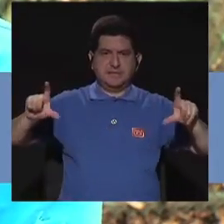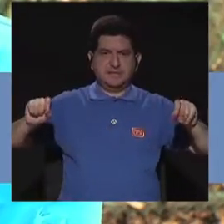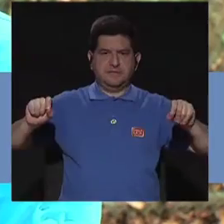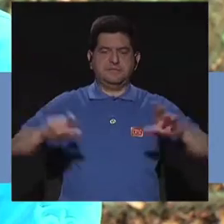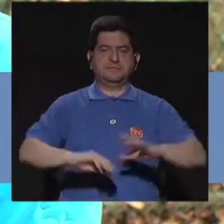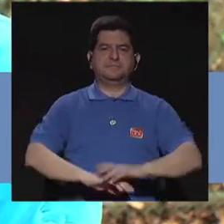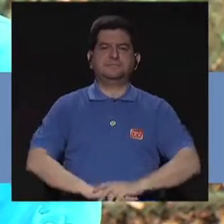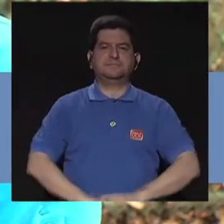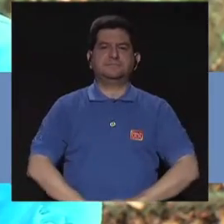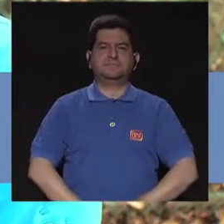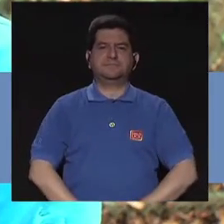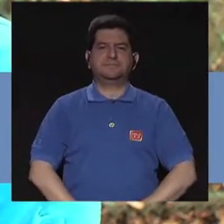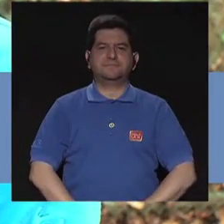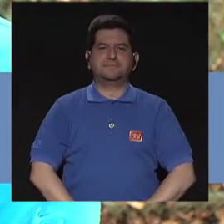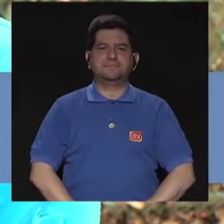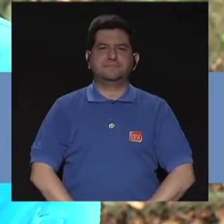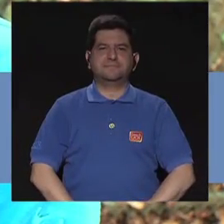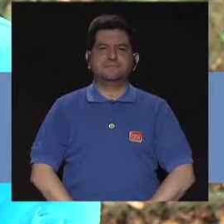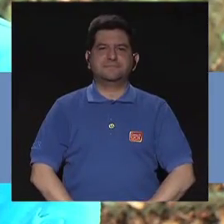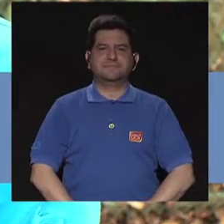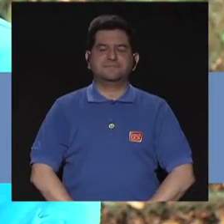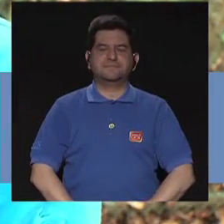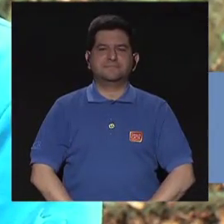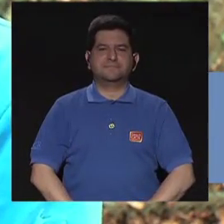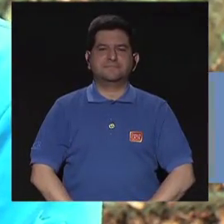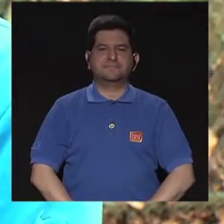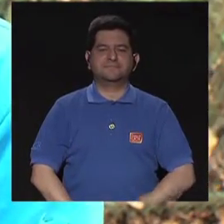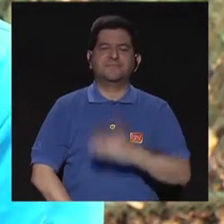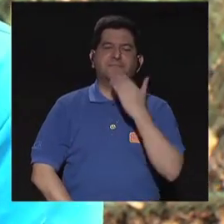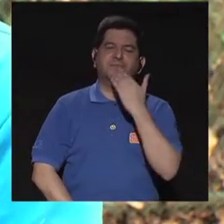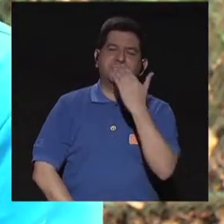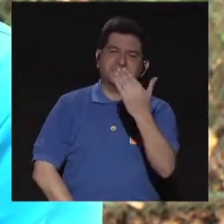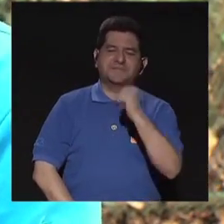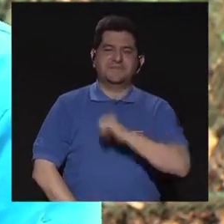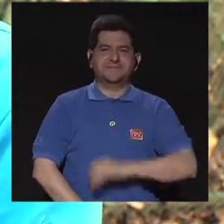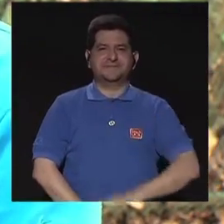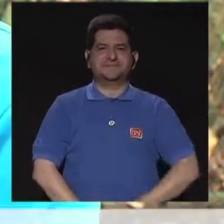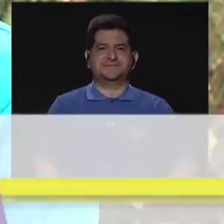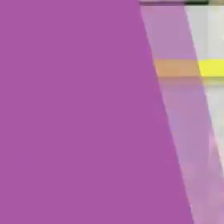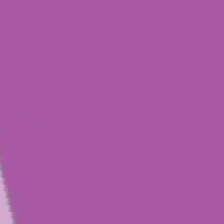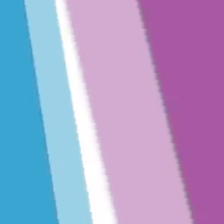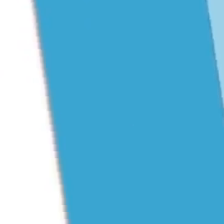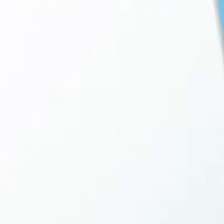.ups-os.com Muchísimas gracias.